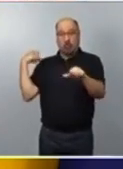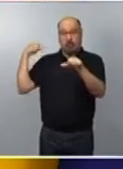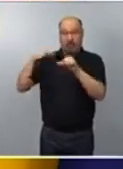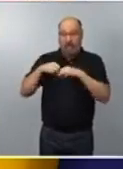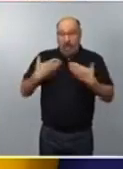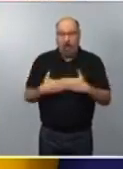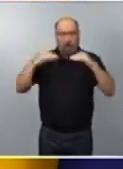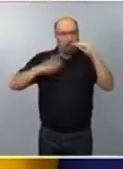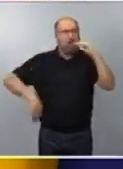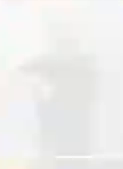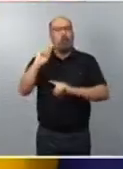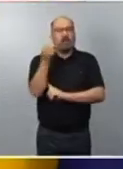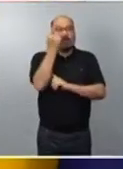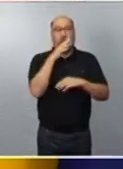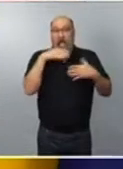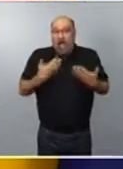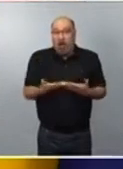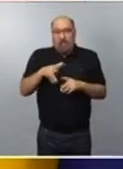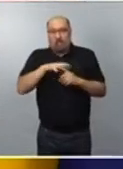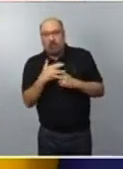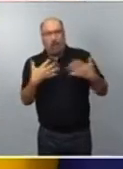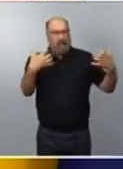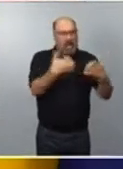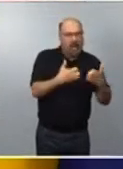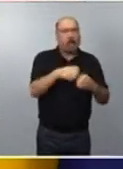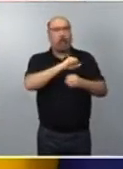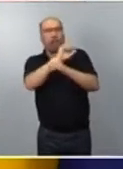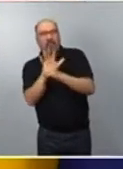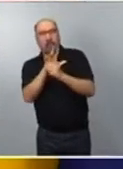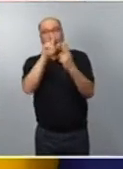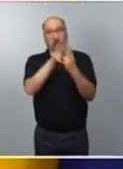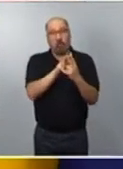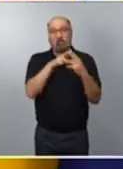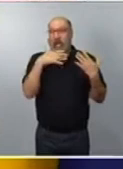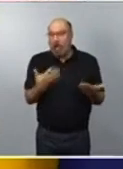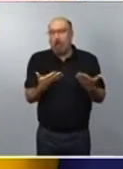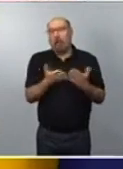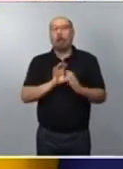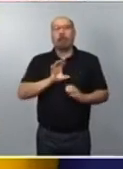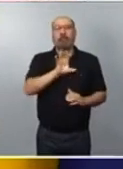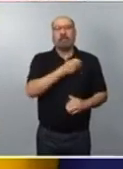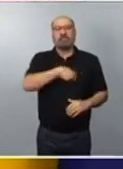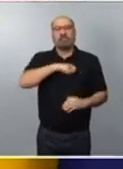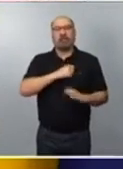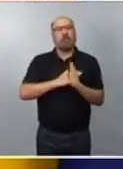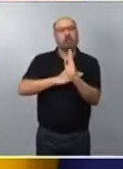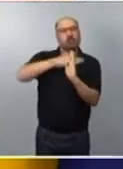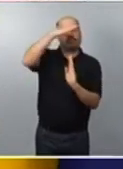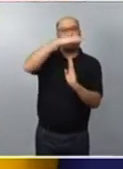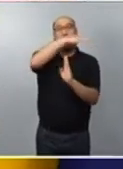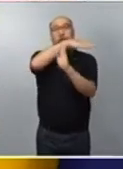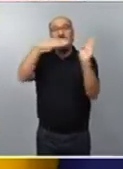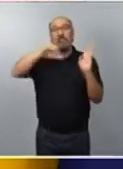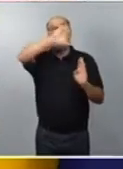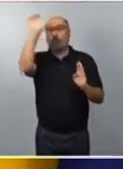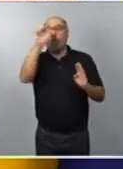200.000 jóvenes en paro. Tener un país que crece más que la media europea, que crea más empleo y además